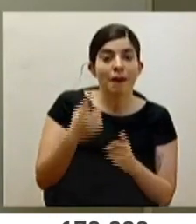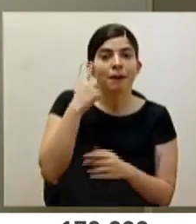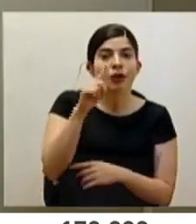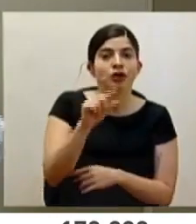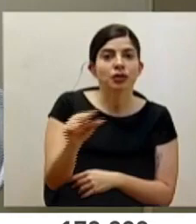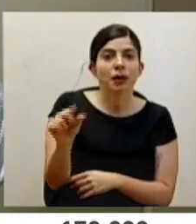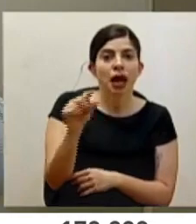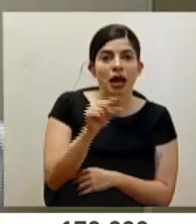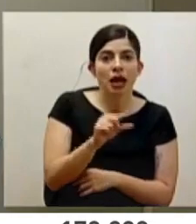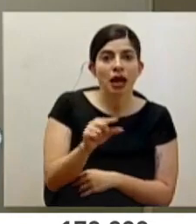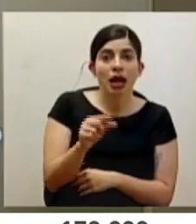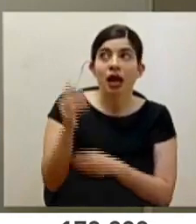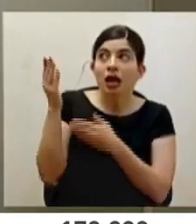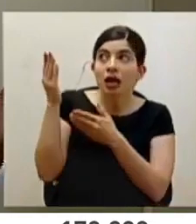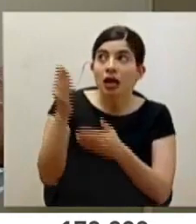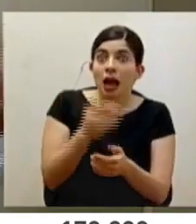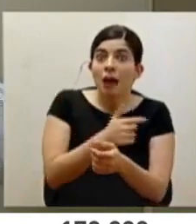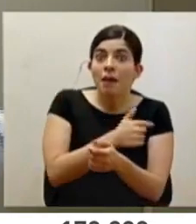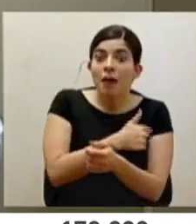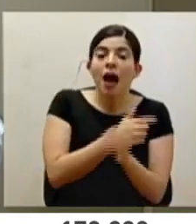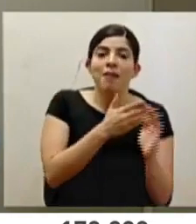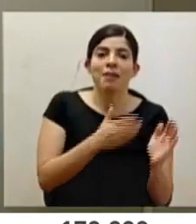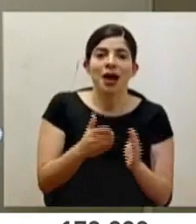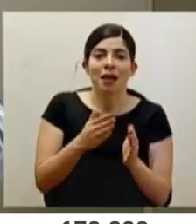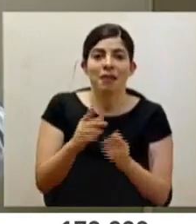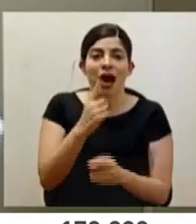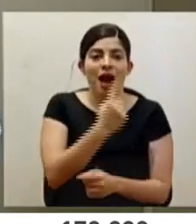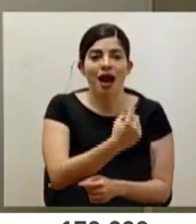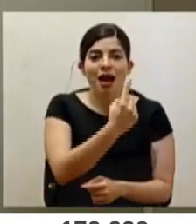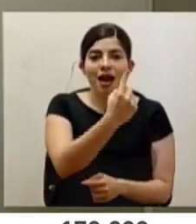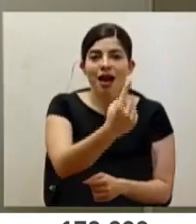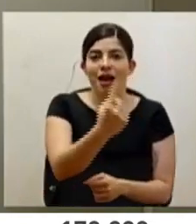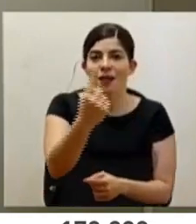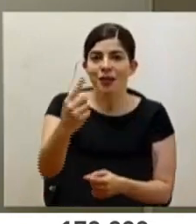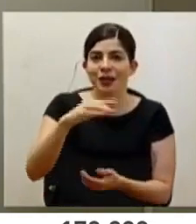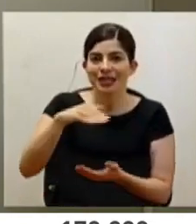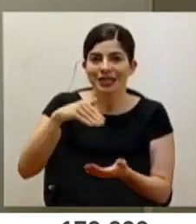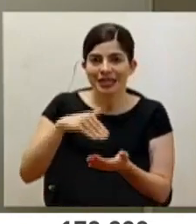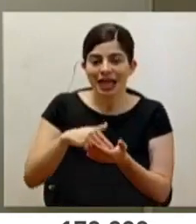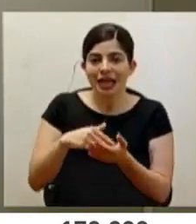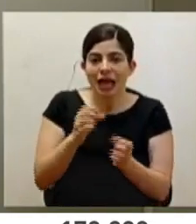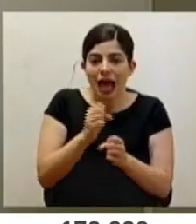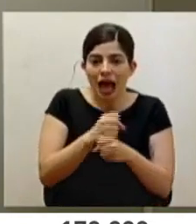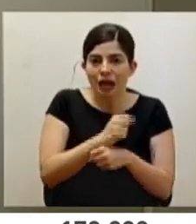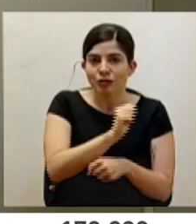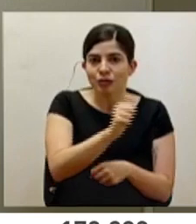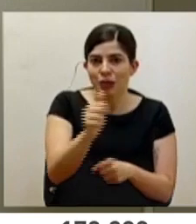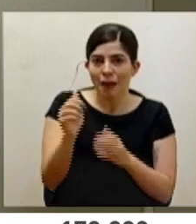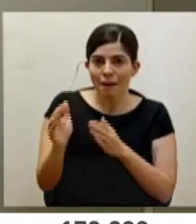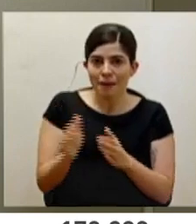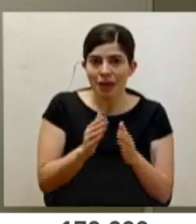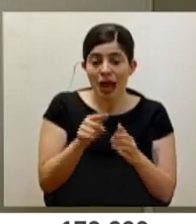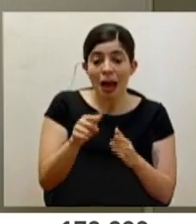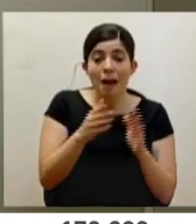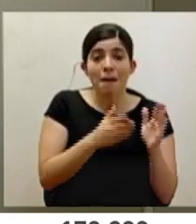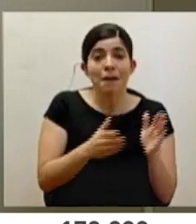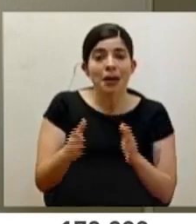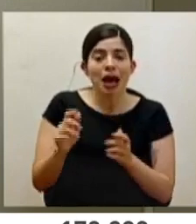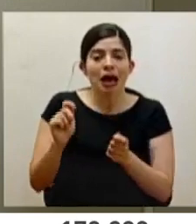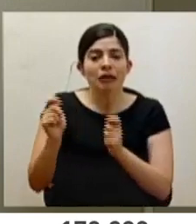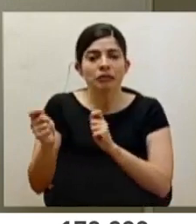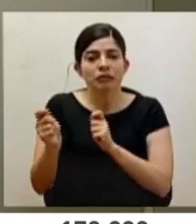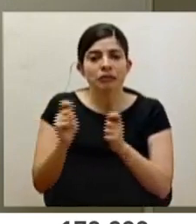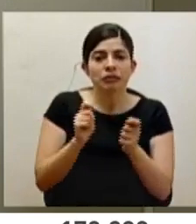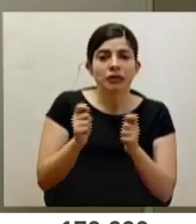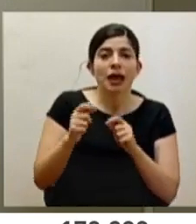semanalmente. Conforme va llegando vacuna, entonces, cada uno de los centros se encargan de realizar esa planificación, la cual varía, inclusive